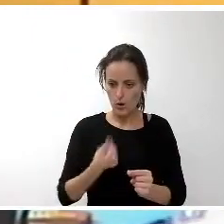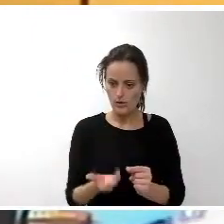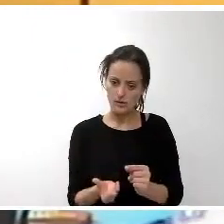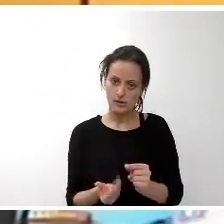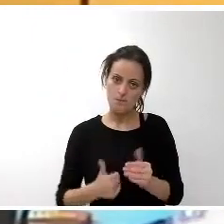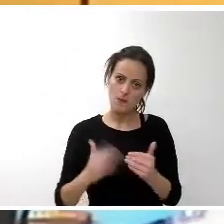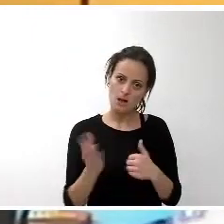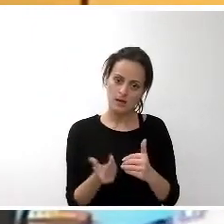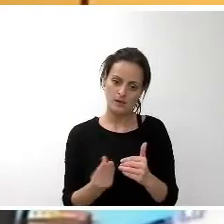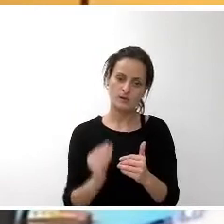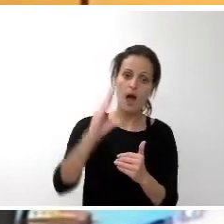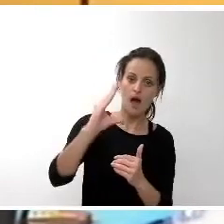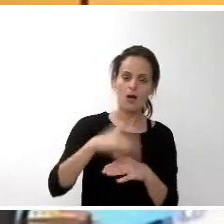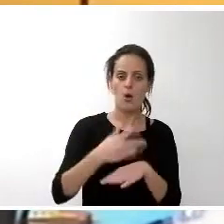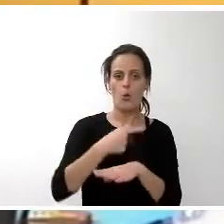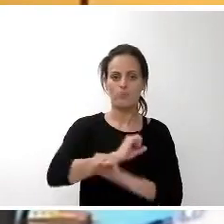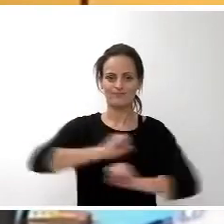totalmente necesarios.